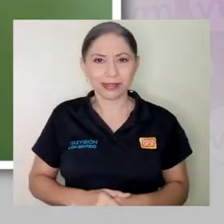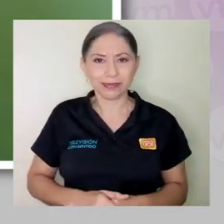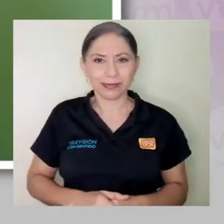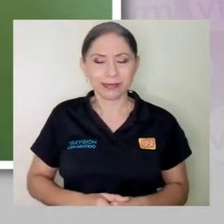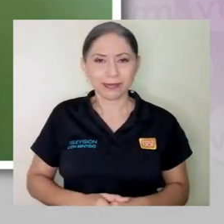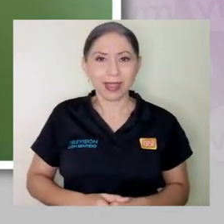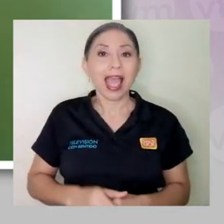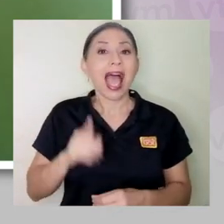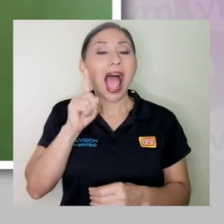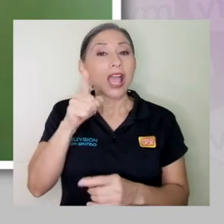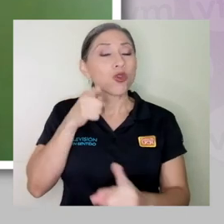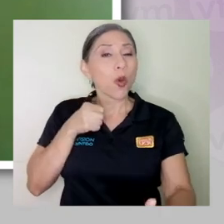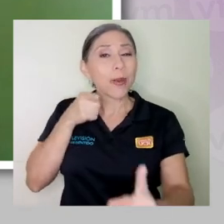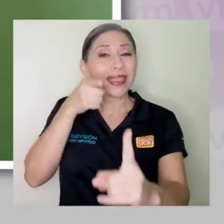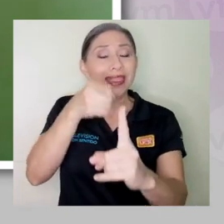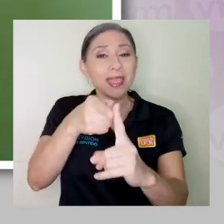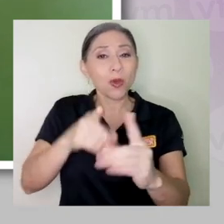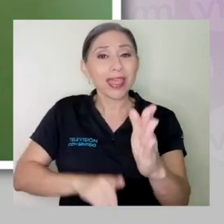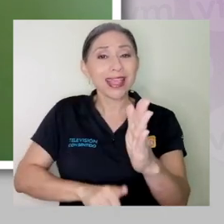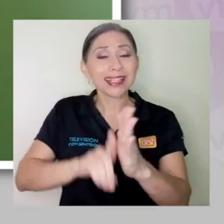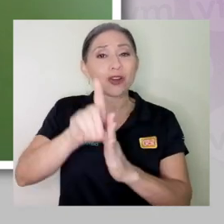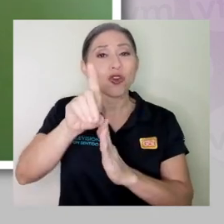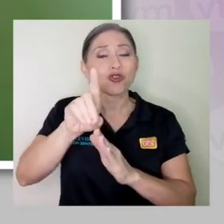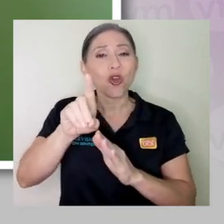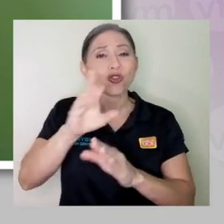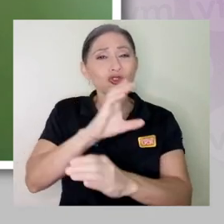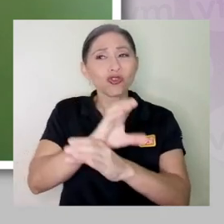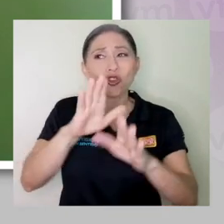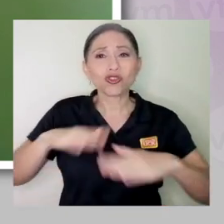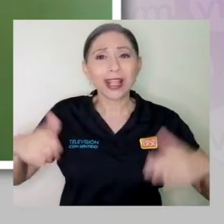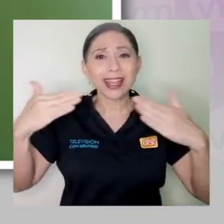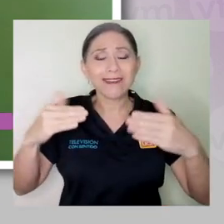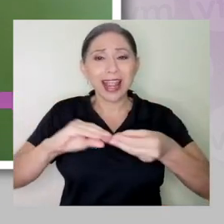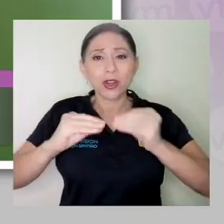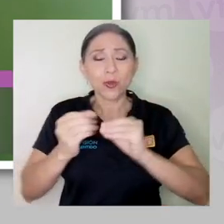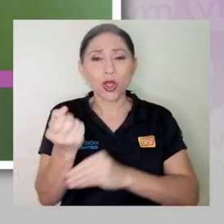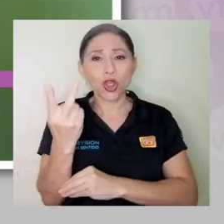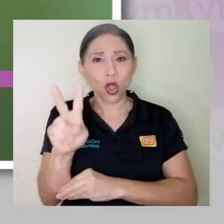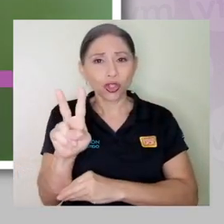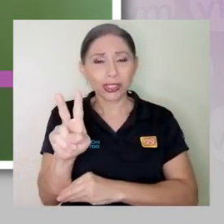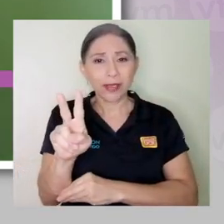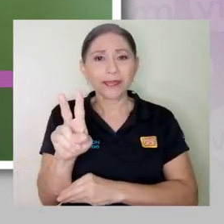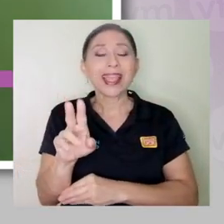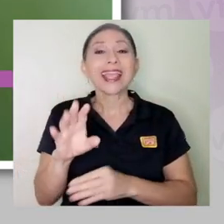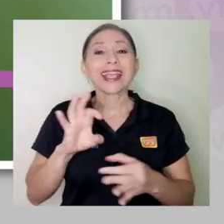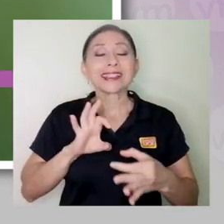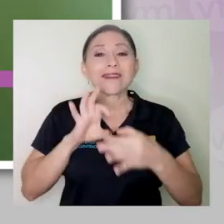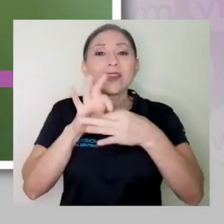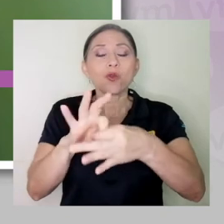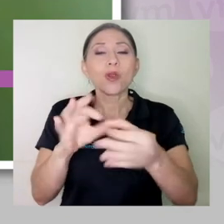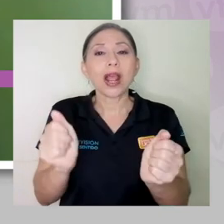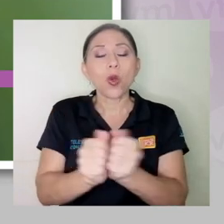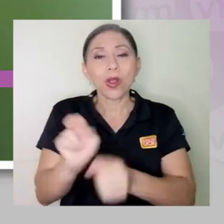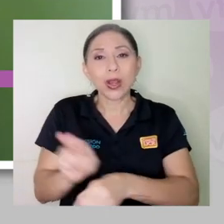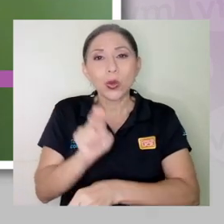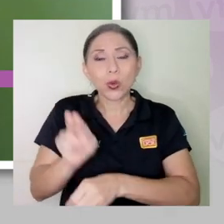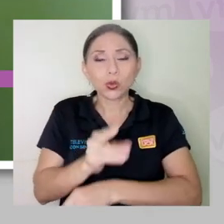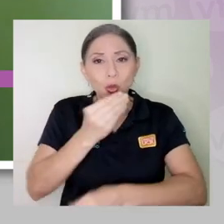sostenible que es el 12, que se vincula con la producción y consumo sostenible de alimentos. Entonces,